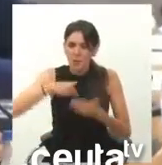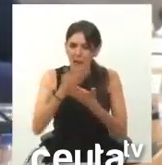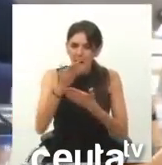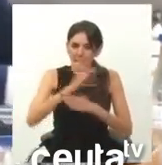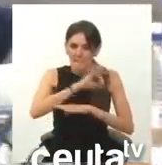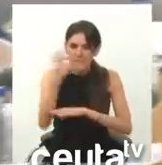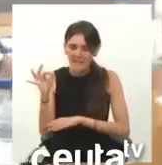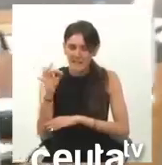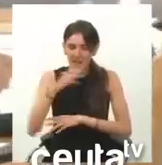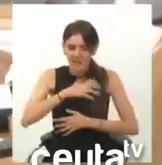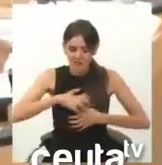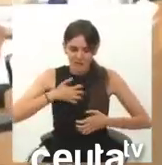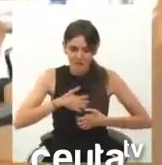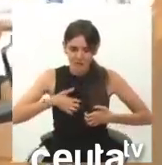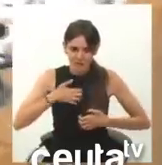colérica.